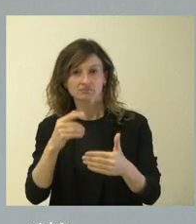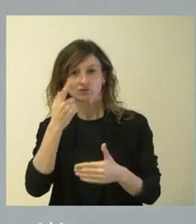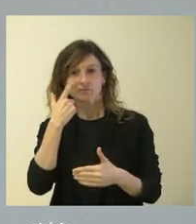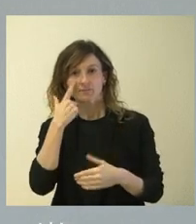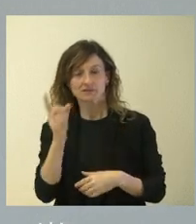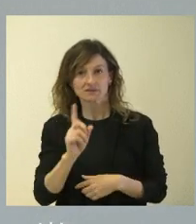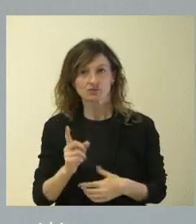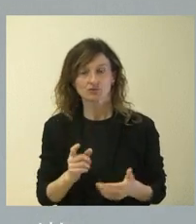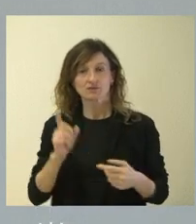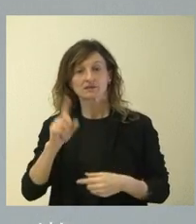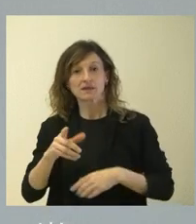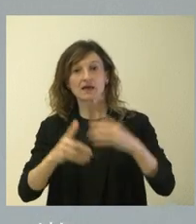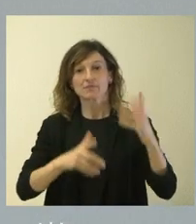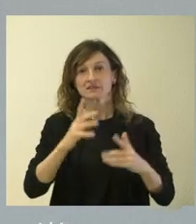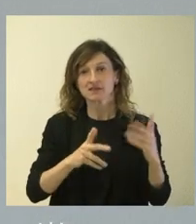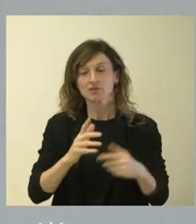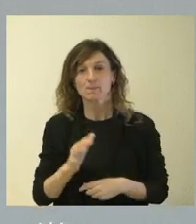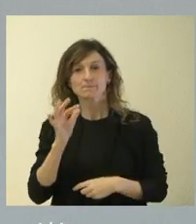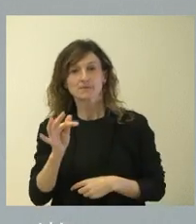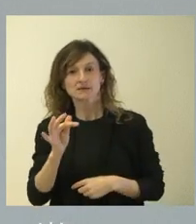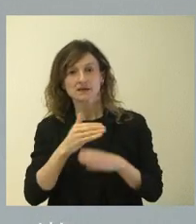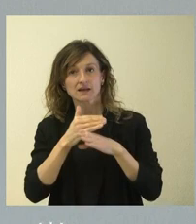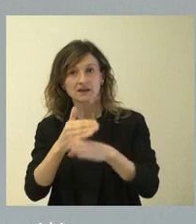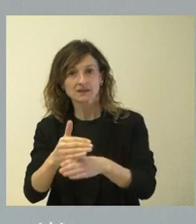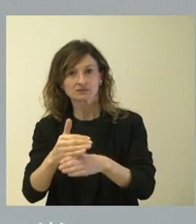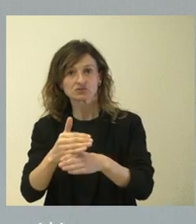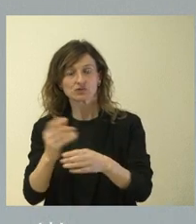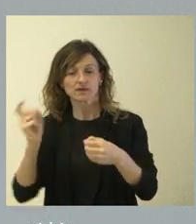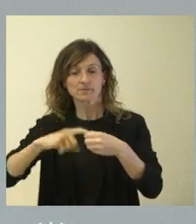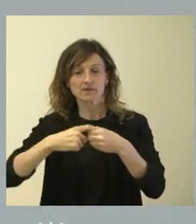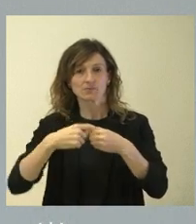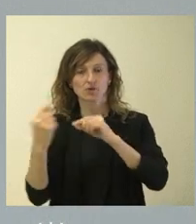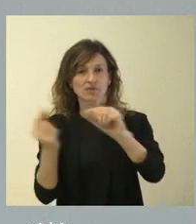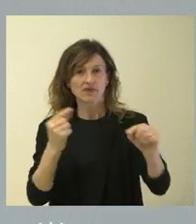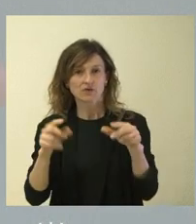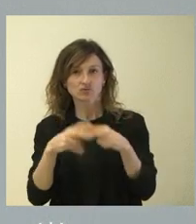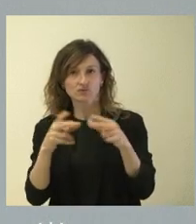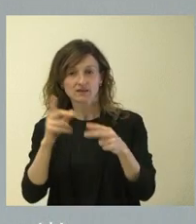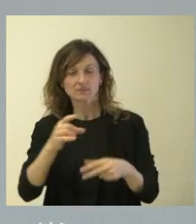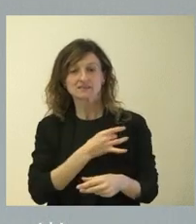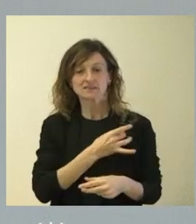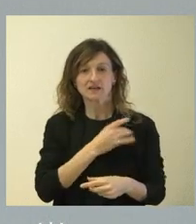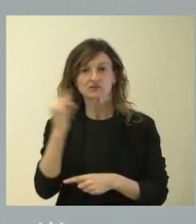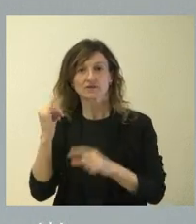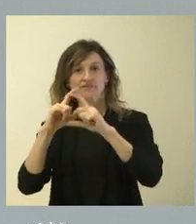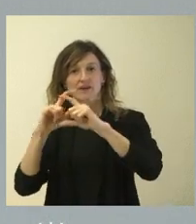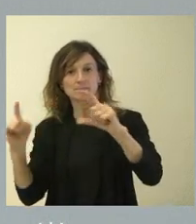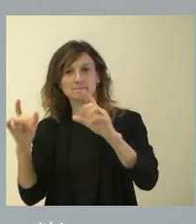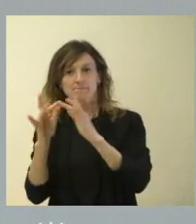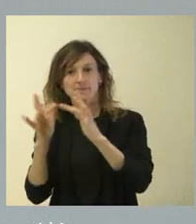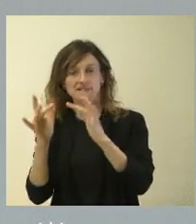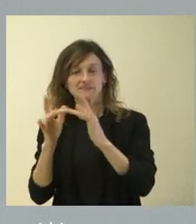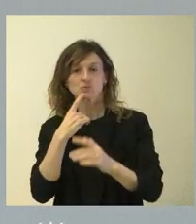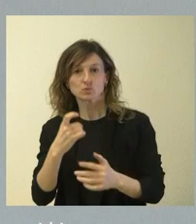posición entre la Administración y el resto de miembros del diálogo social, sino entre sindicatos y empresarios entre sí.